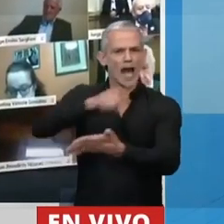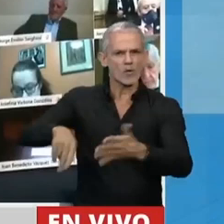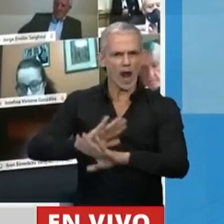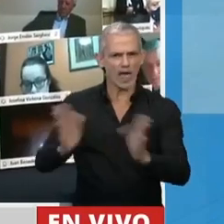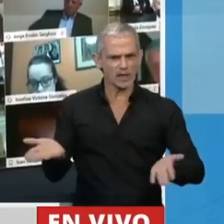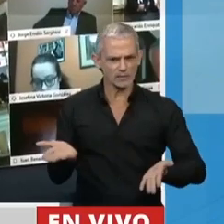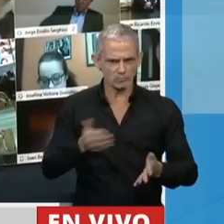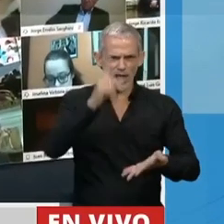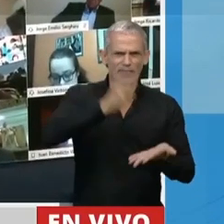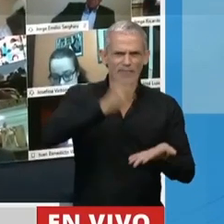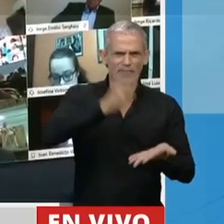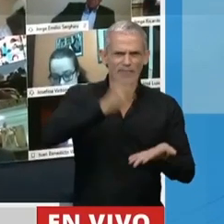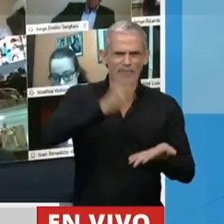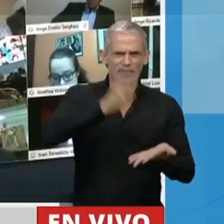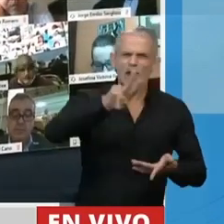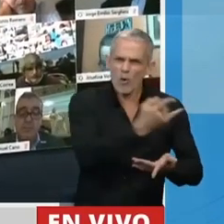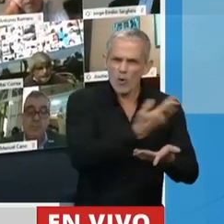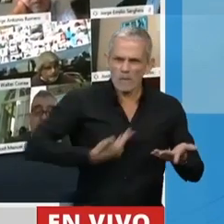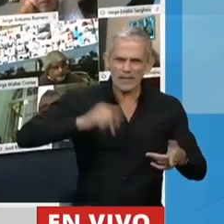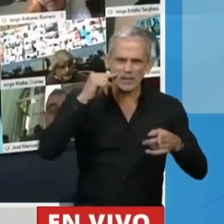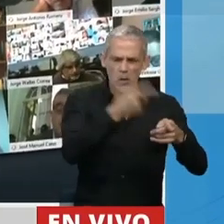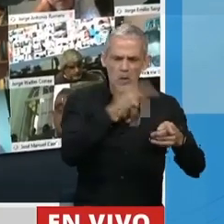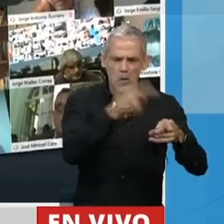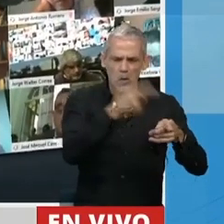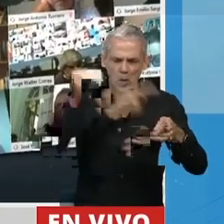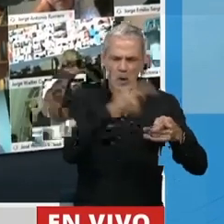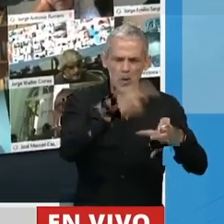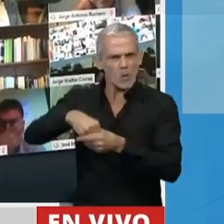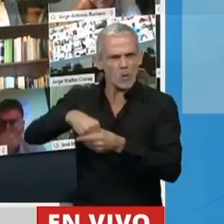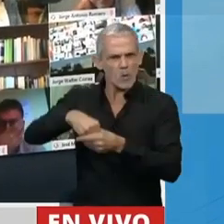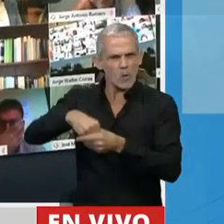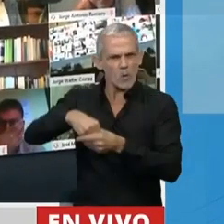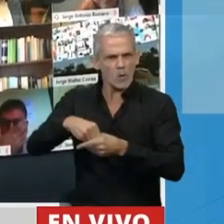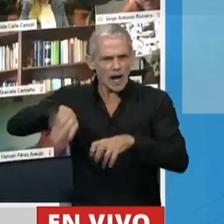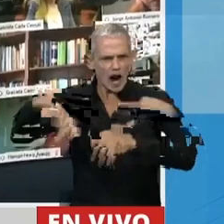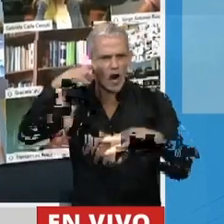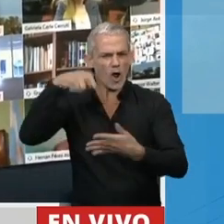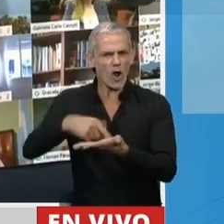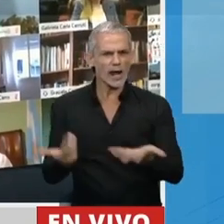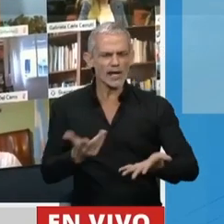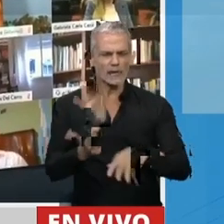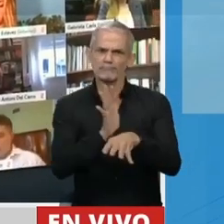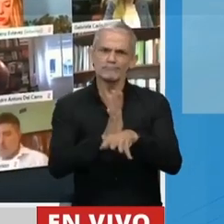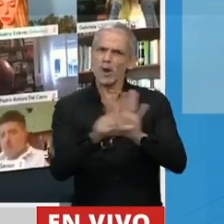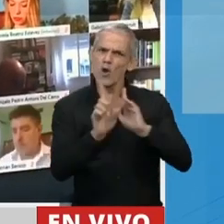y se decreta invadiendo las funciones del Congreso de manera ilegítima.